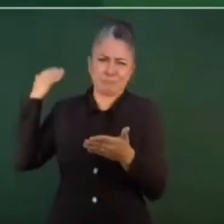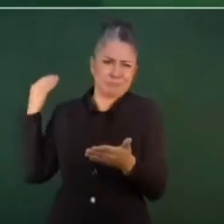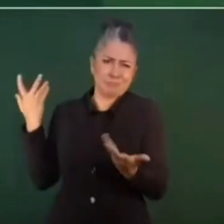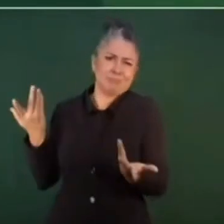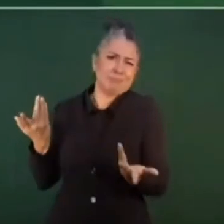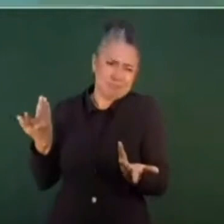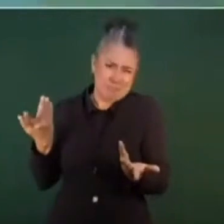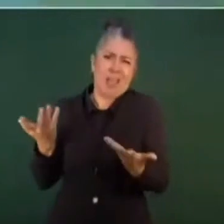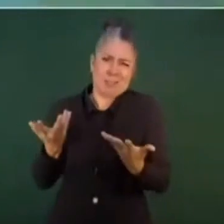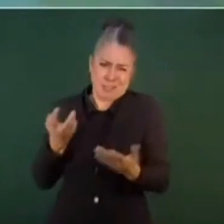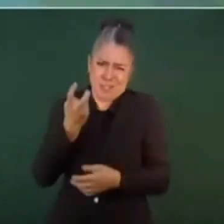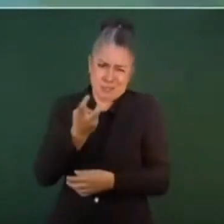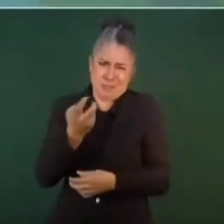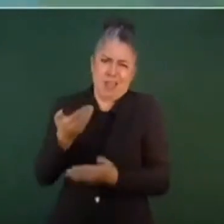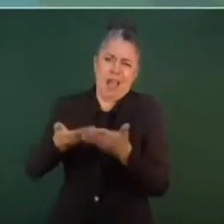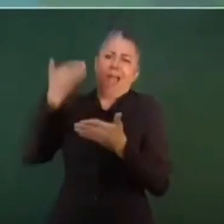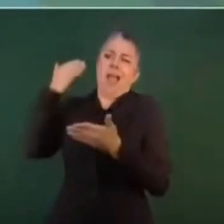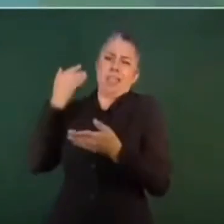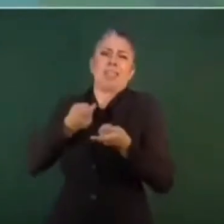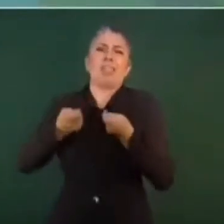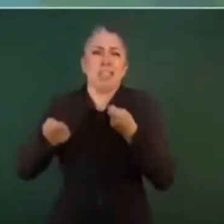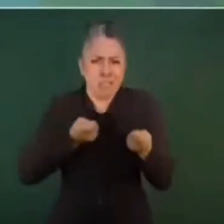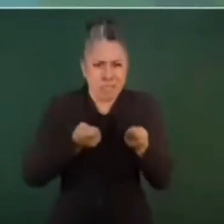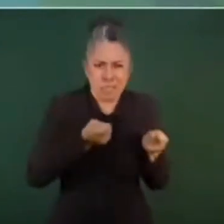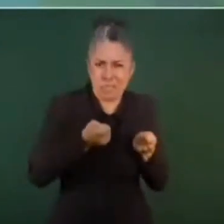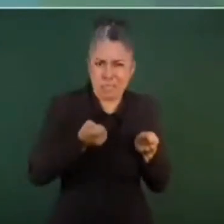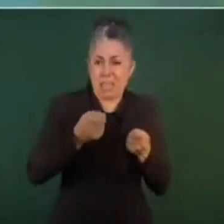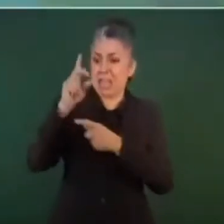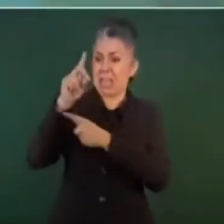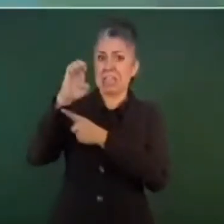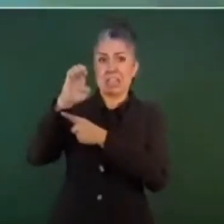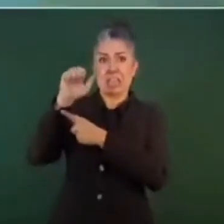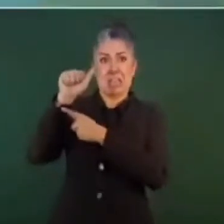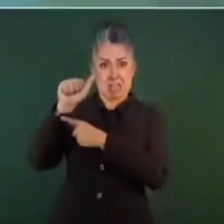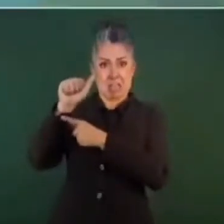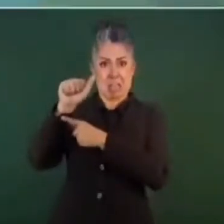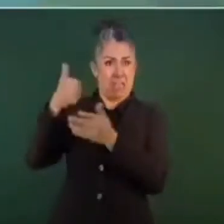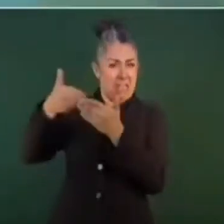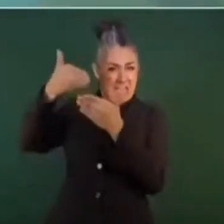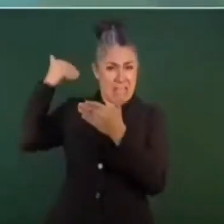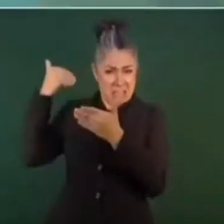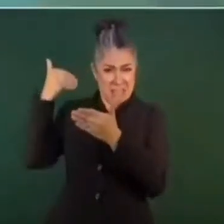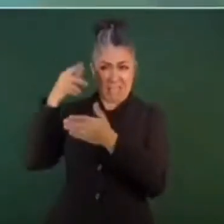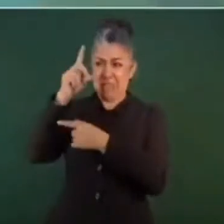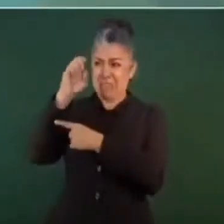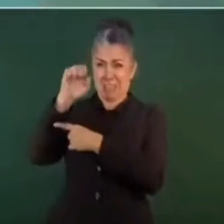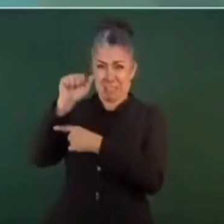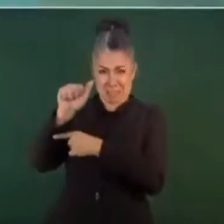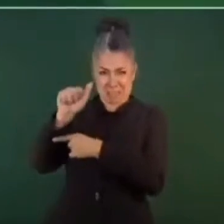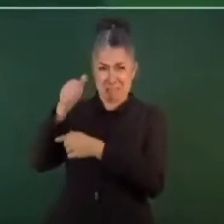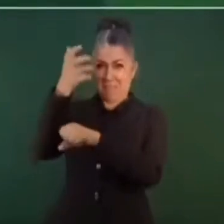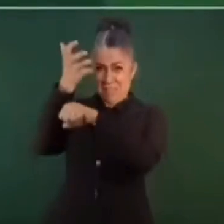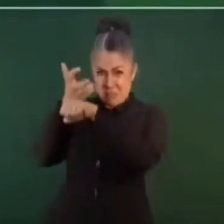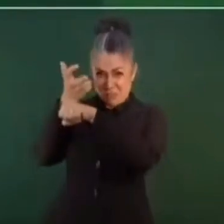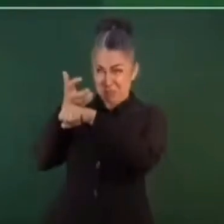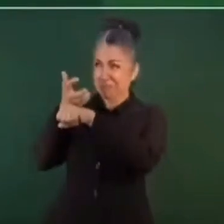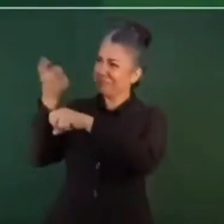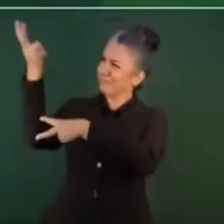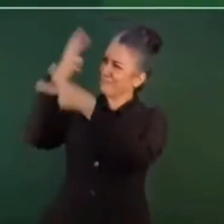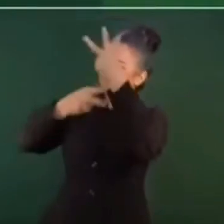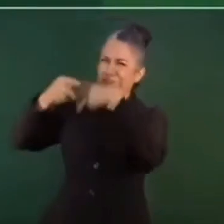la DEA entraba a México como